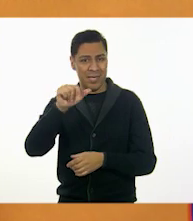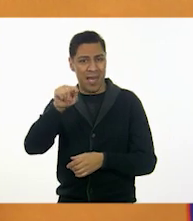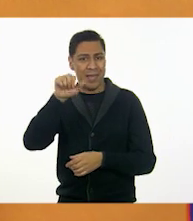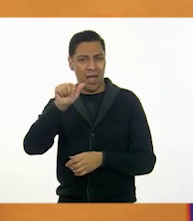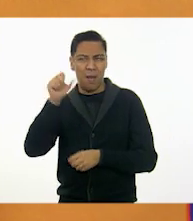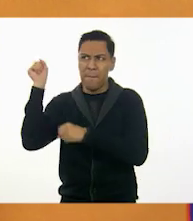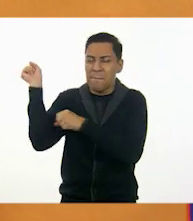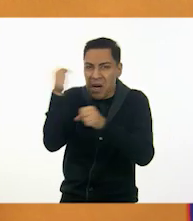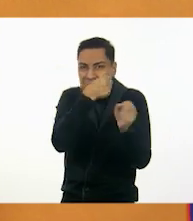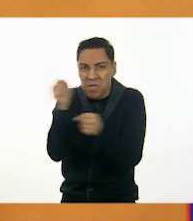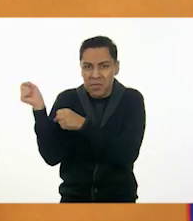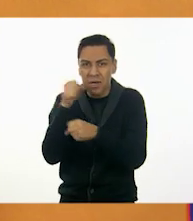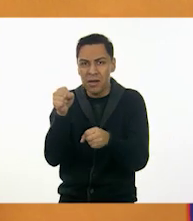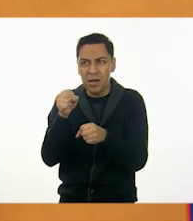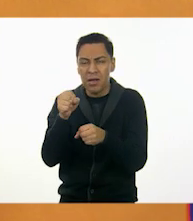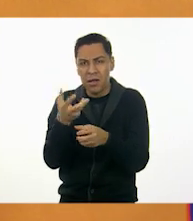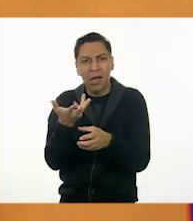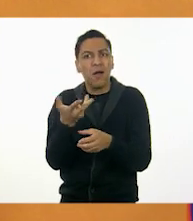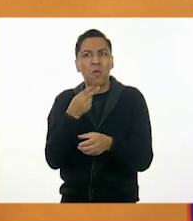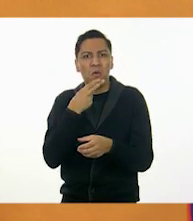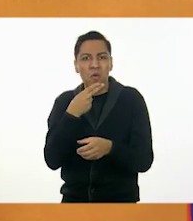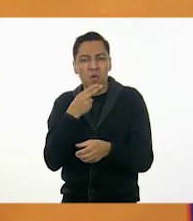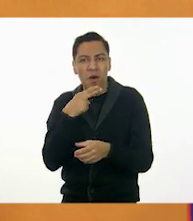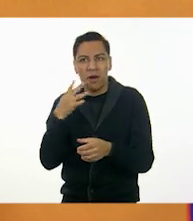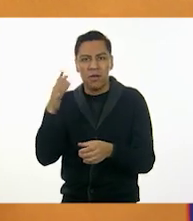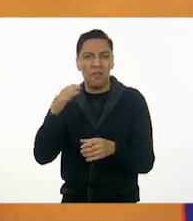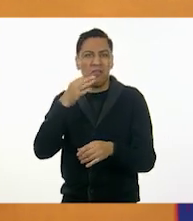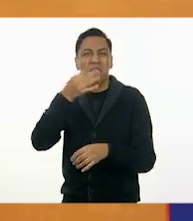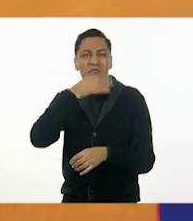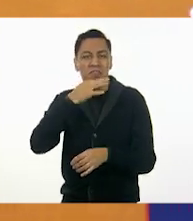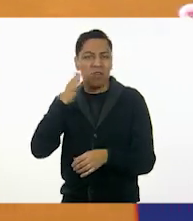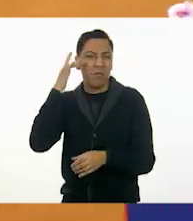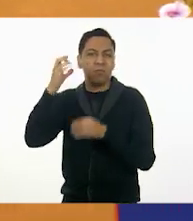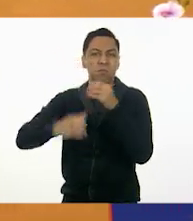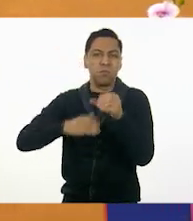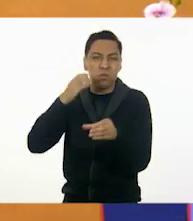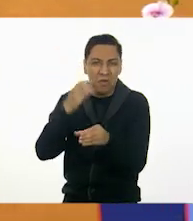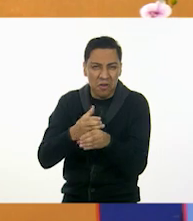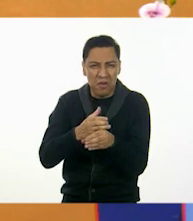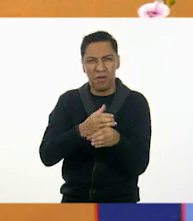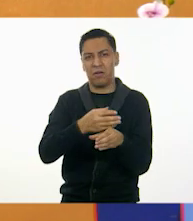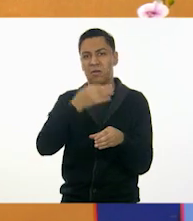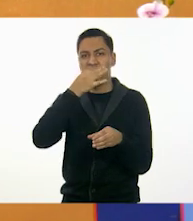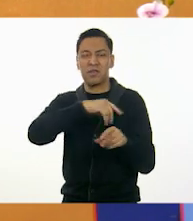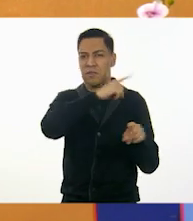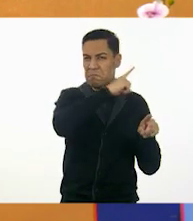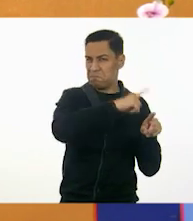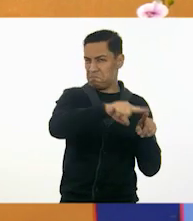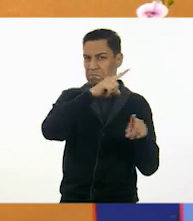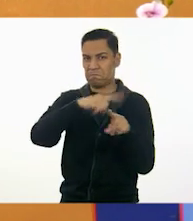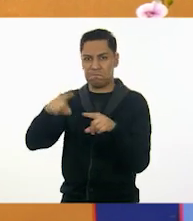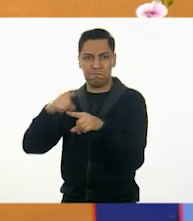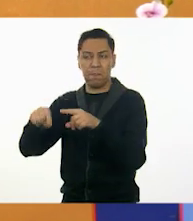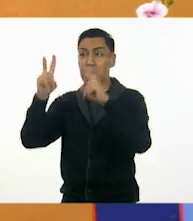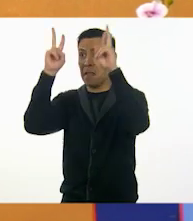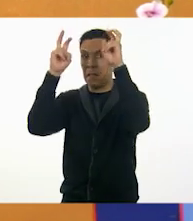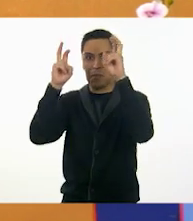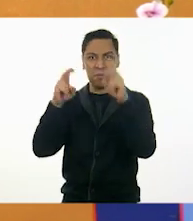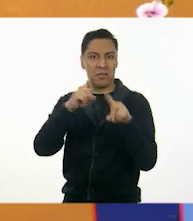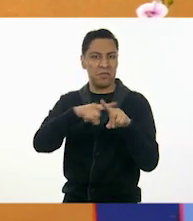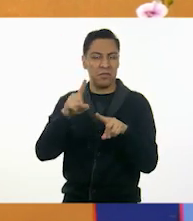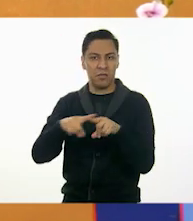piñatas las ocupamos en cumpleaños, en muchas fiestas? Sí, sí, sí, ¿viste? Exactamente. Había de muchas temáticas,